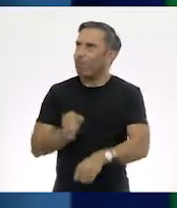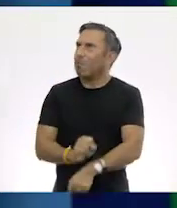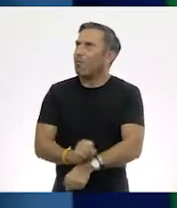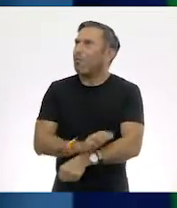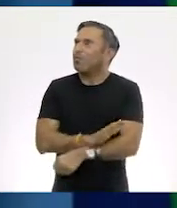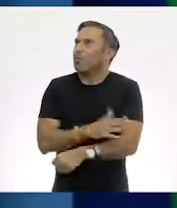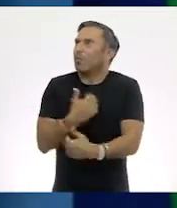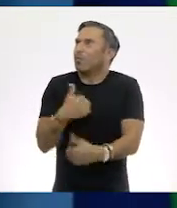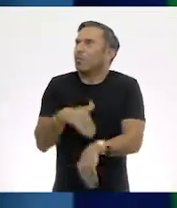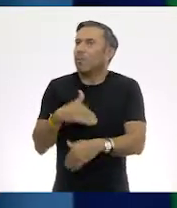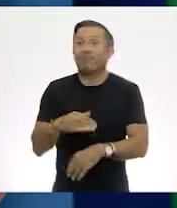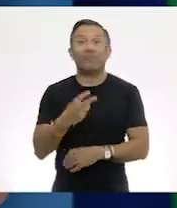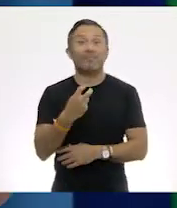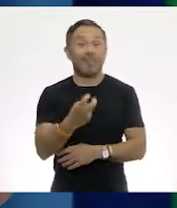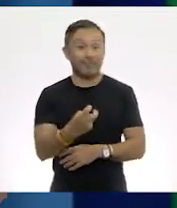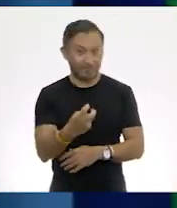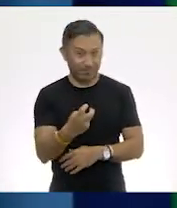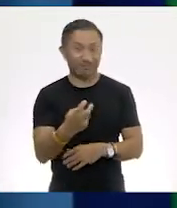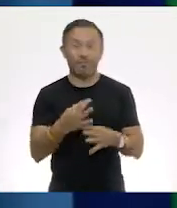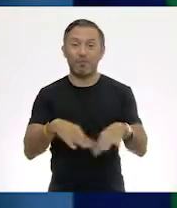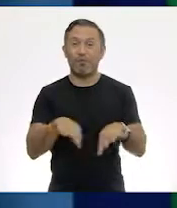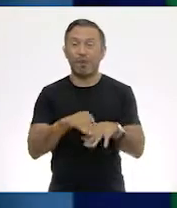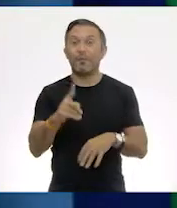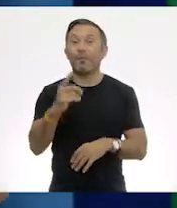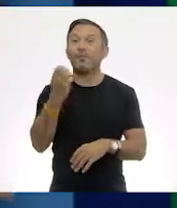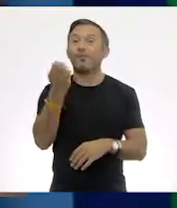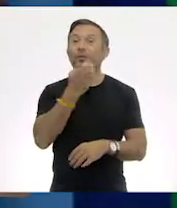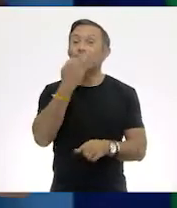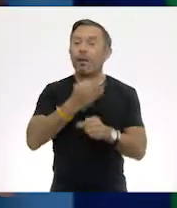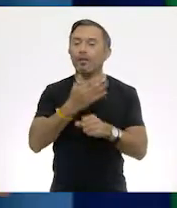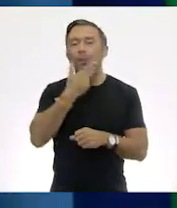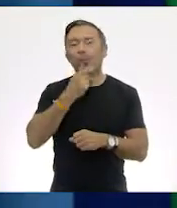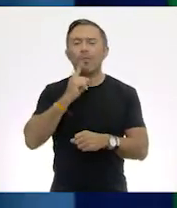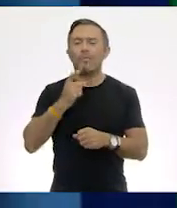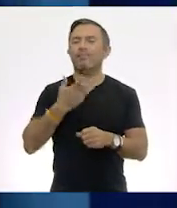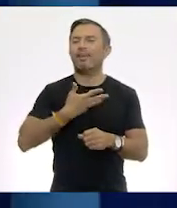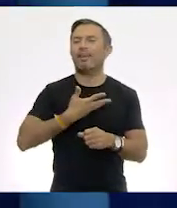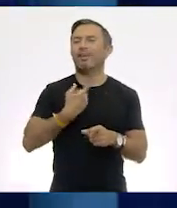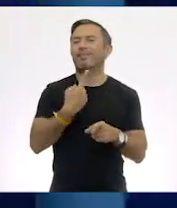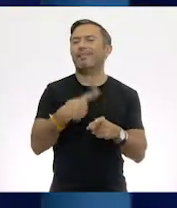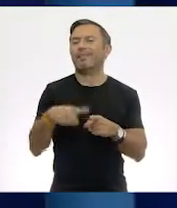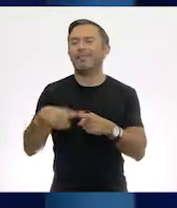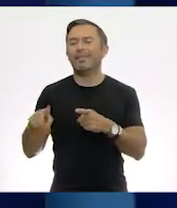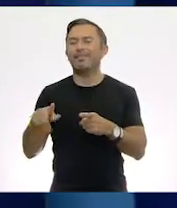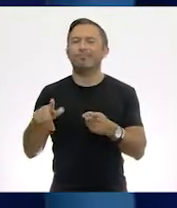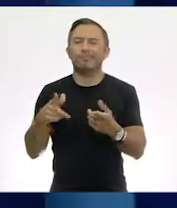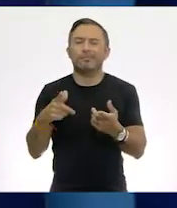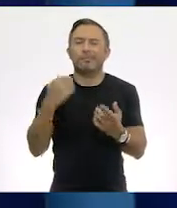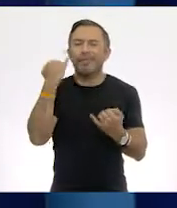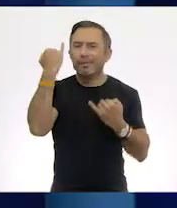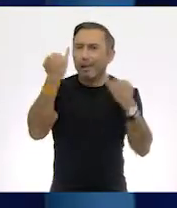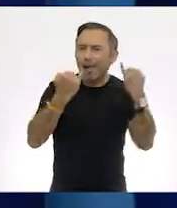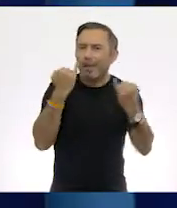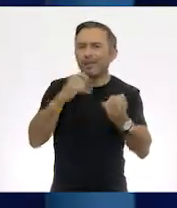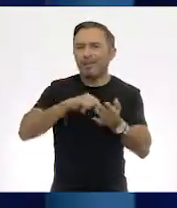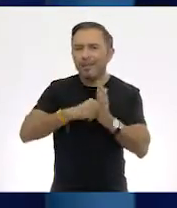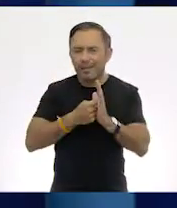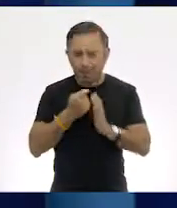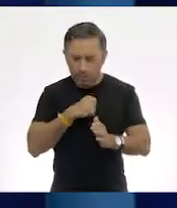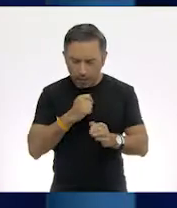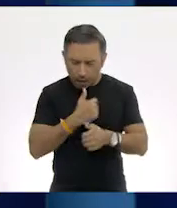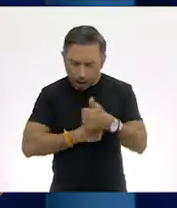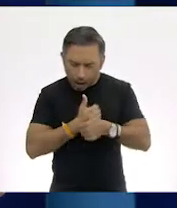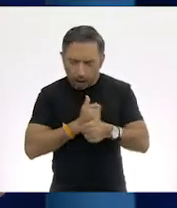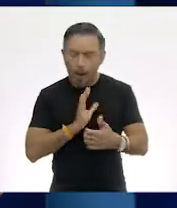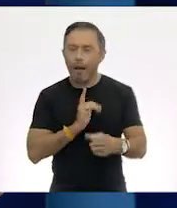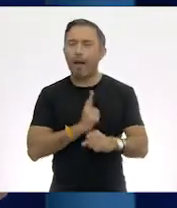que nuestros alumnos utilicen diferentes técnicas o recursos para la resolución de problemas. Empecemos con